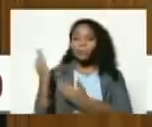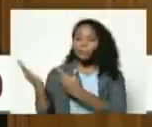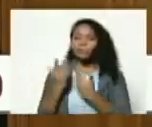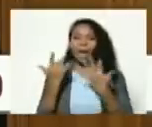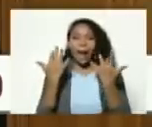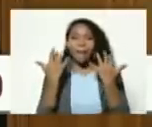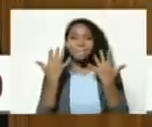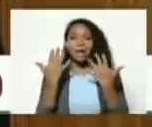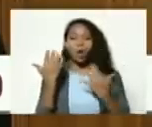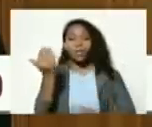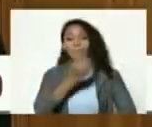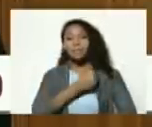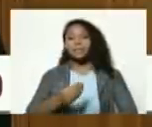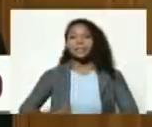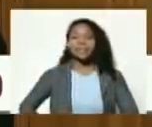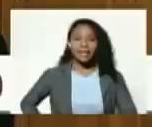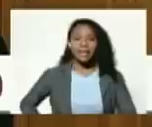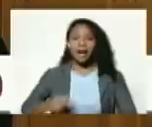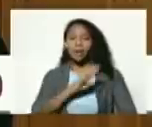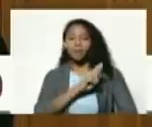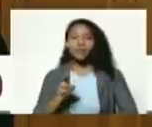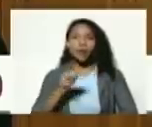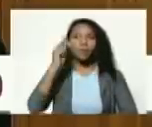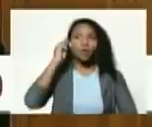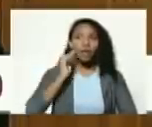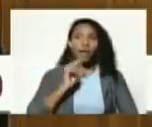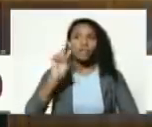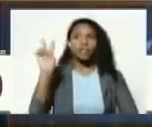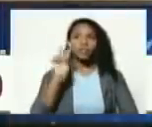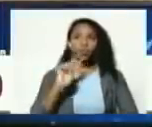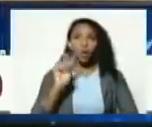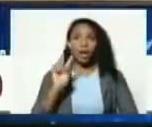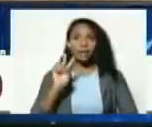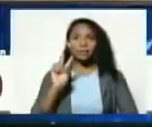manos del presidente de la república bolivariana de Venezuela